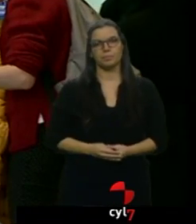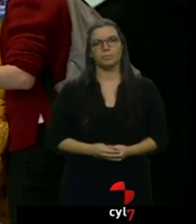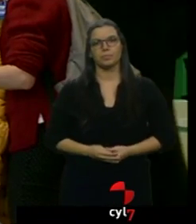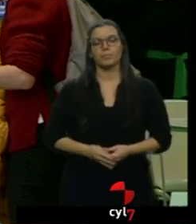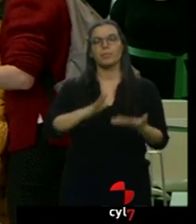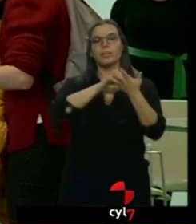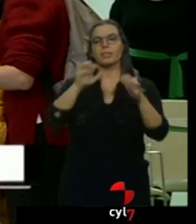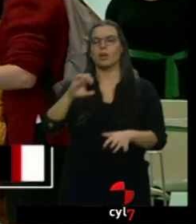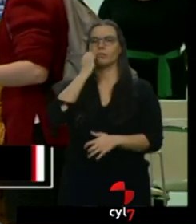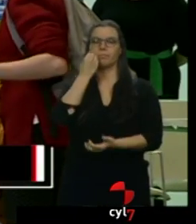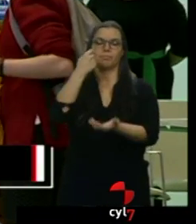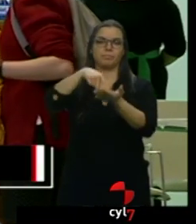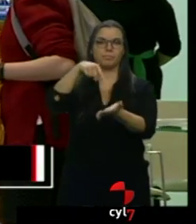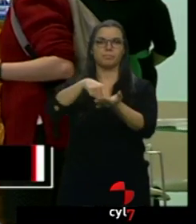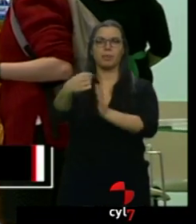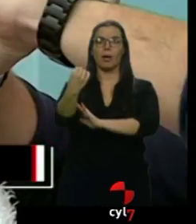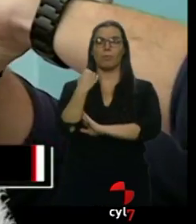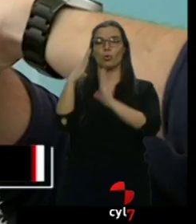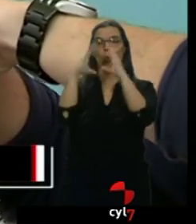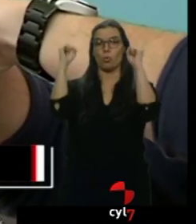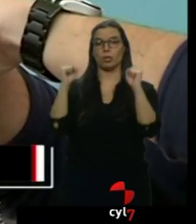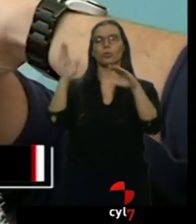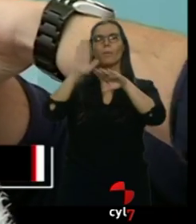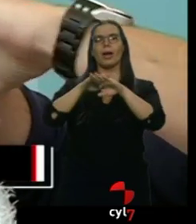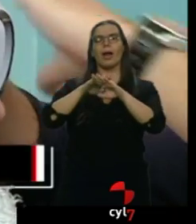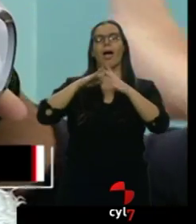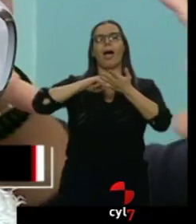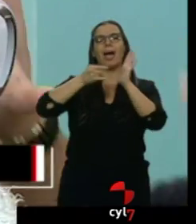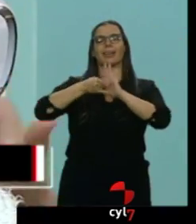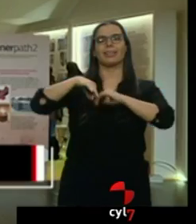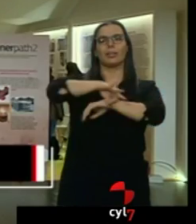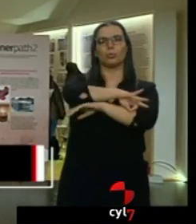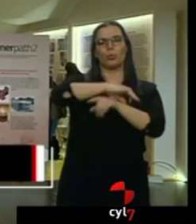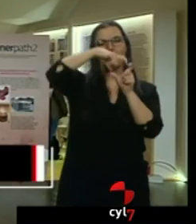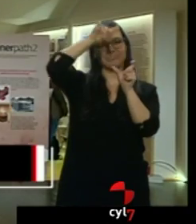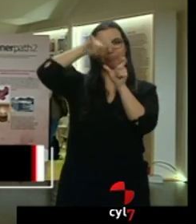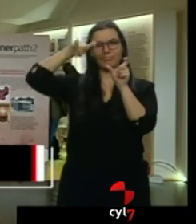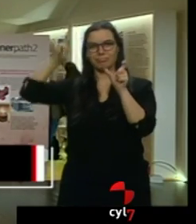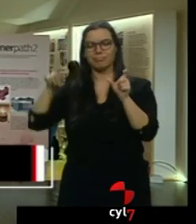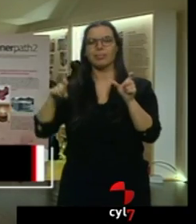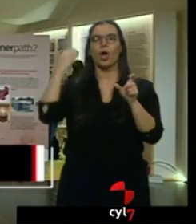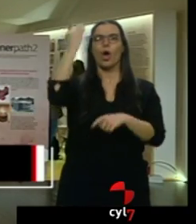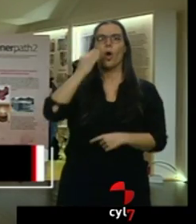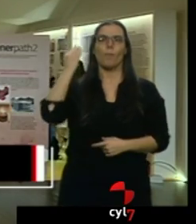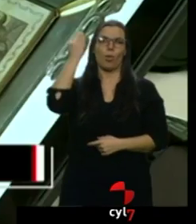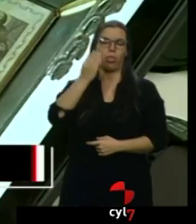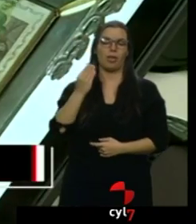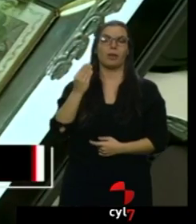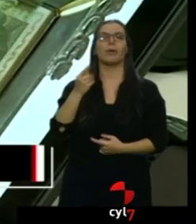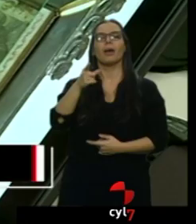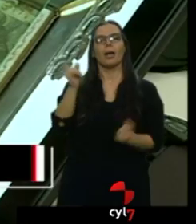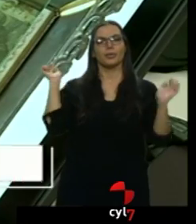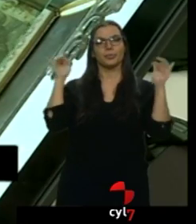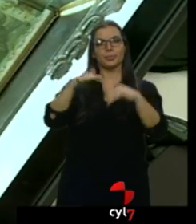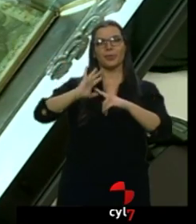Castilla y León reclama en ARPA el apoyo de la UNESCO para la arquitectura mozárabe. La feria bienal reúne en Valladolid empresas y asociaciones de 9